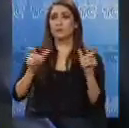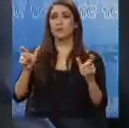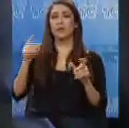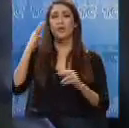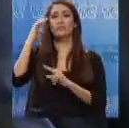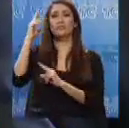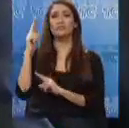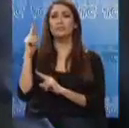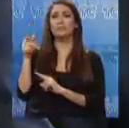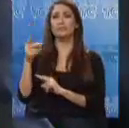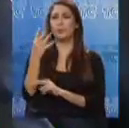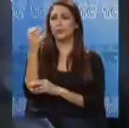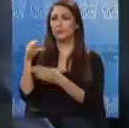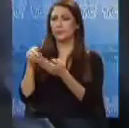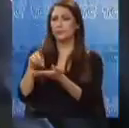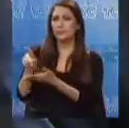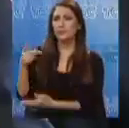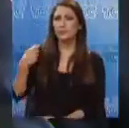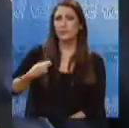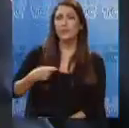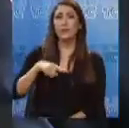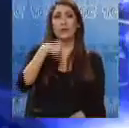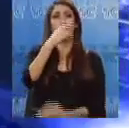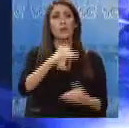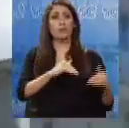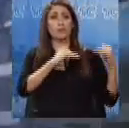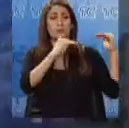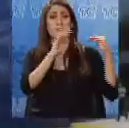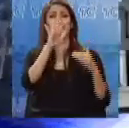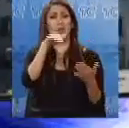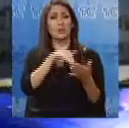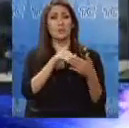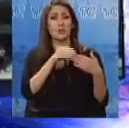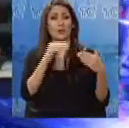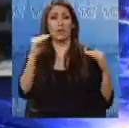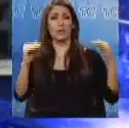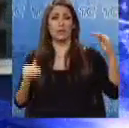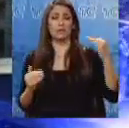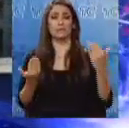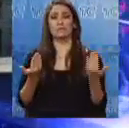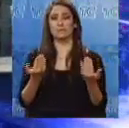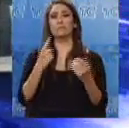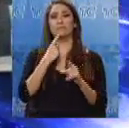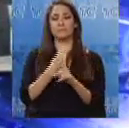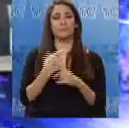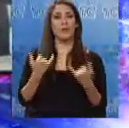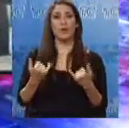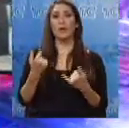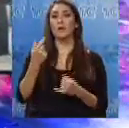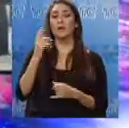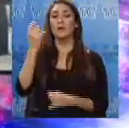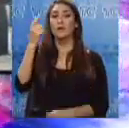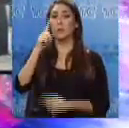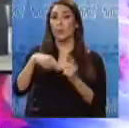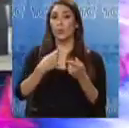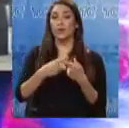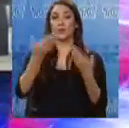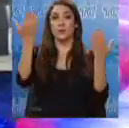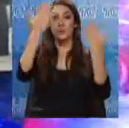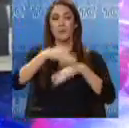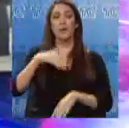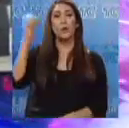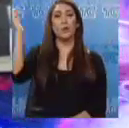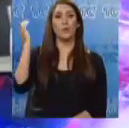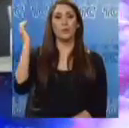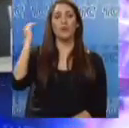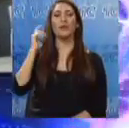generales, almirantes, llegan casi a los 5.000 dólares. Las reformas contemplan que las pensiones militares sean en función del sueldo promedio